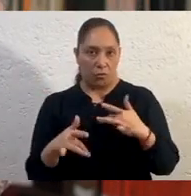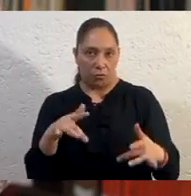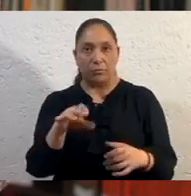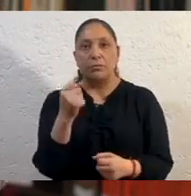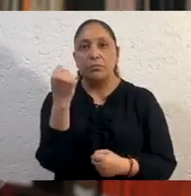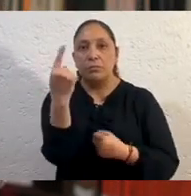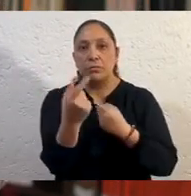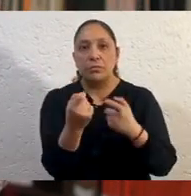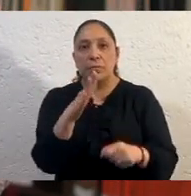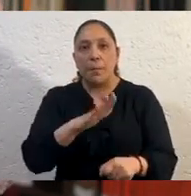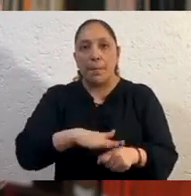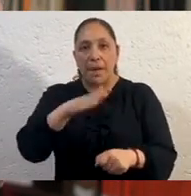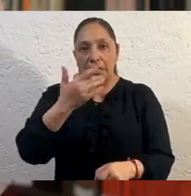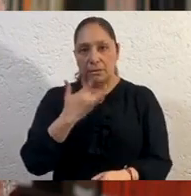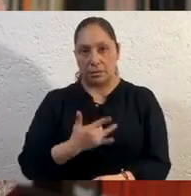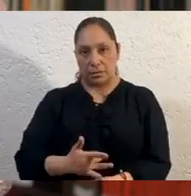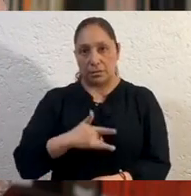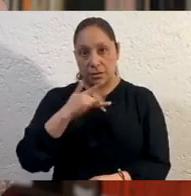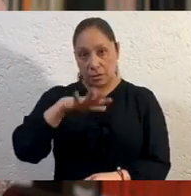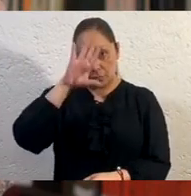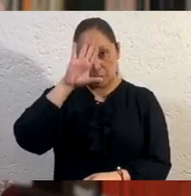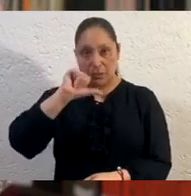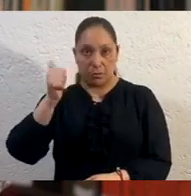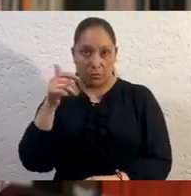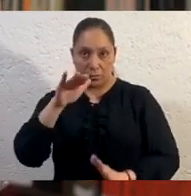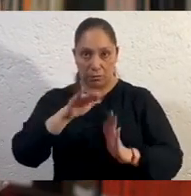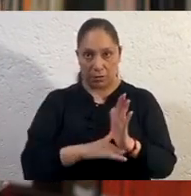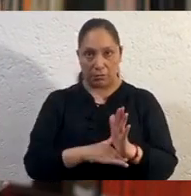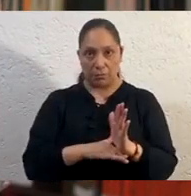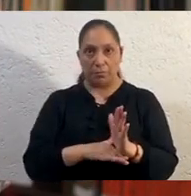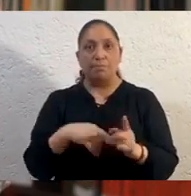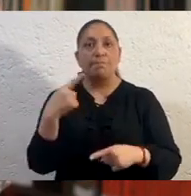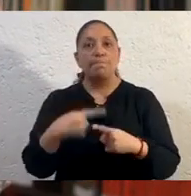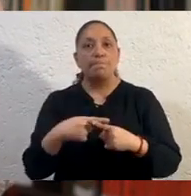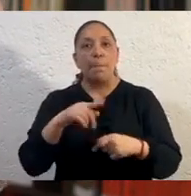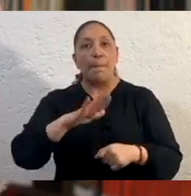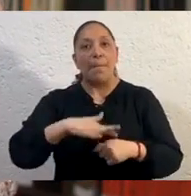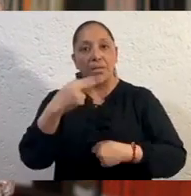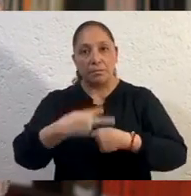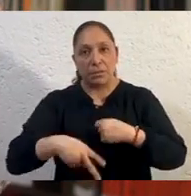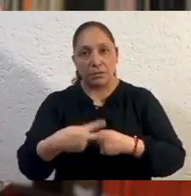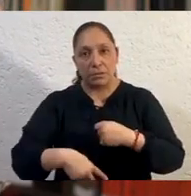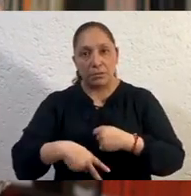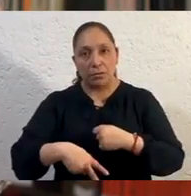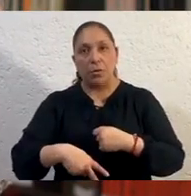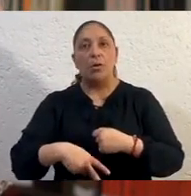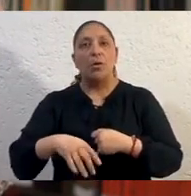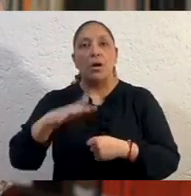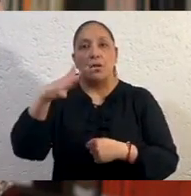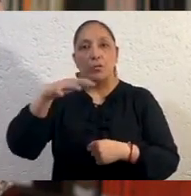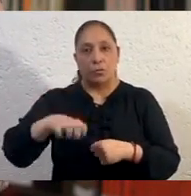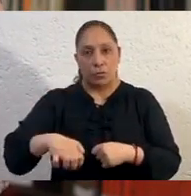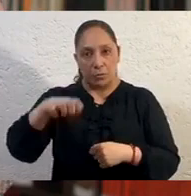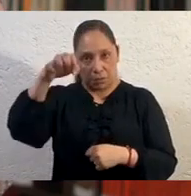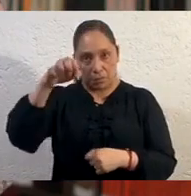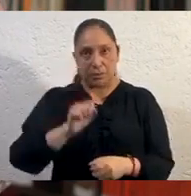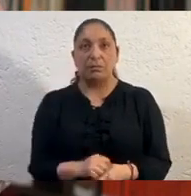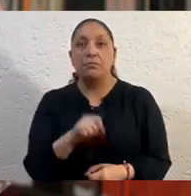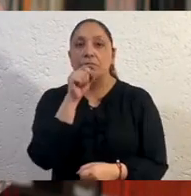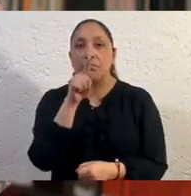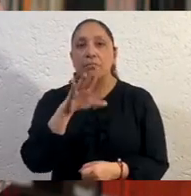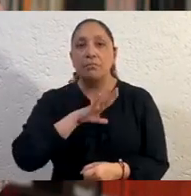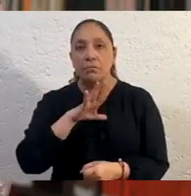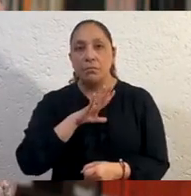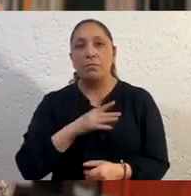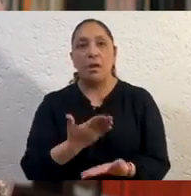síntomas que otros. Afecta más a los adultos mayores. Afecta también a personas que tienen condiciones médicas